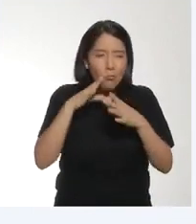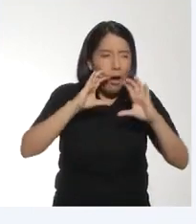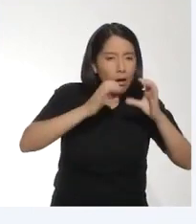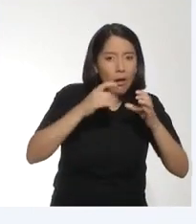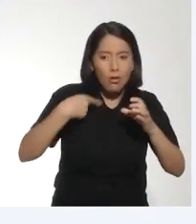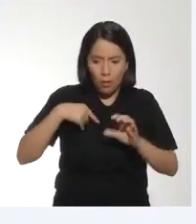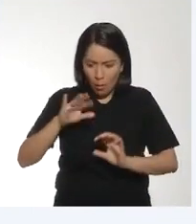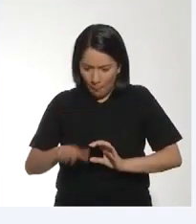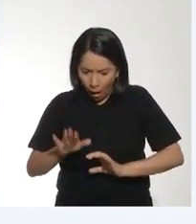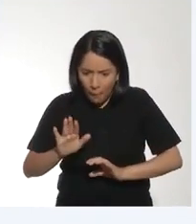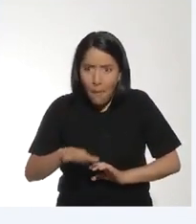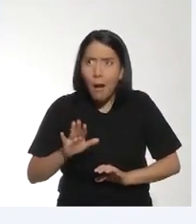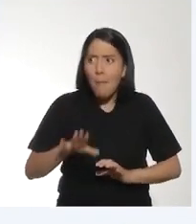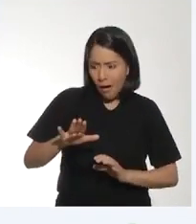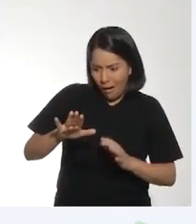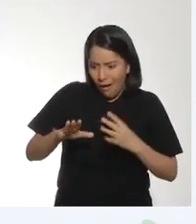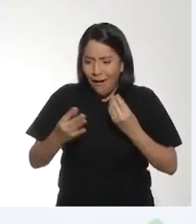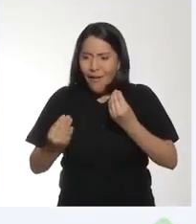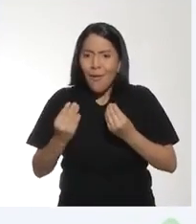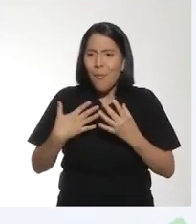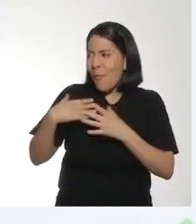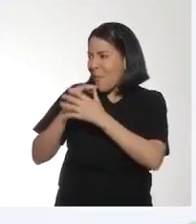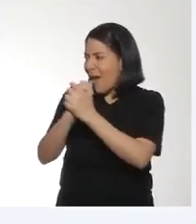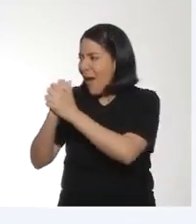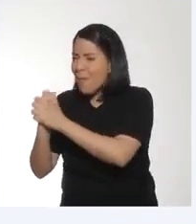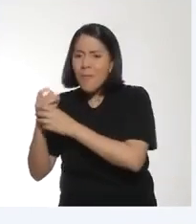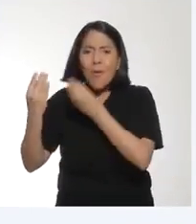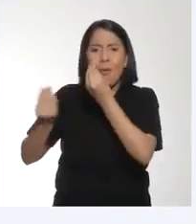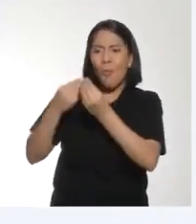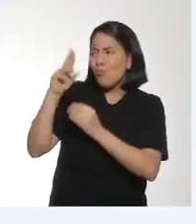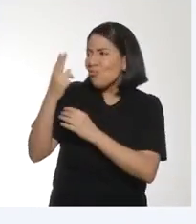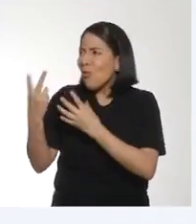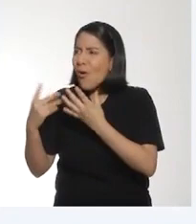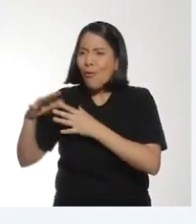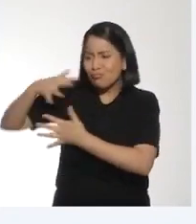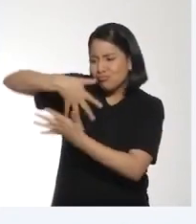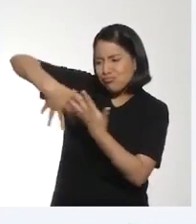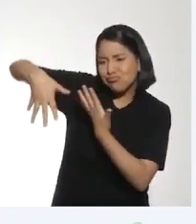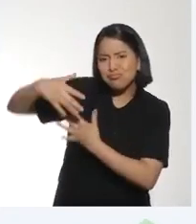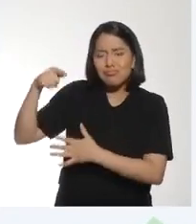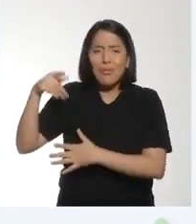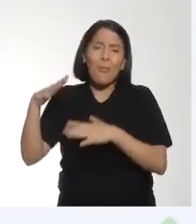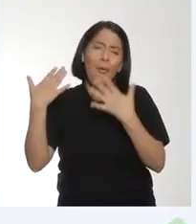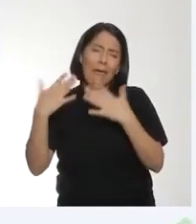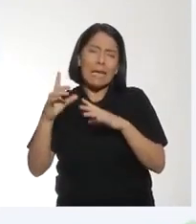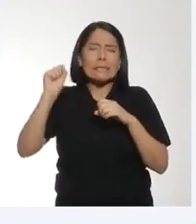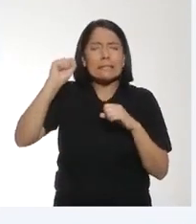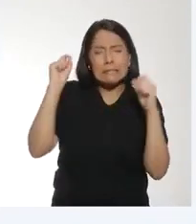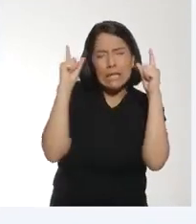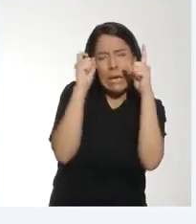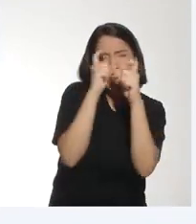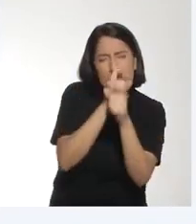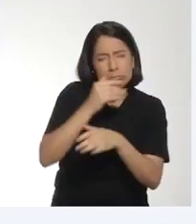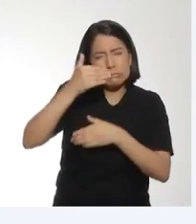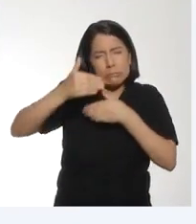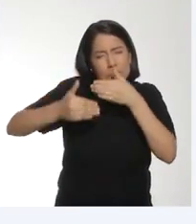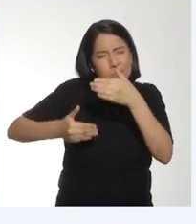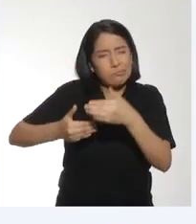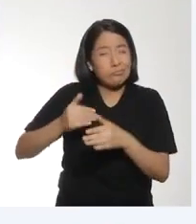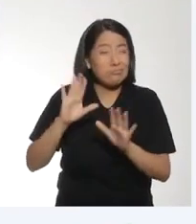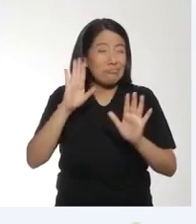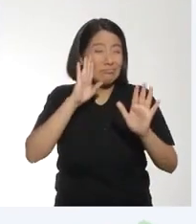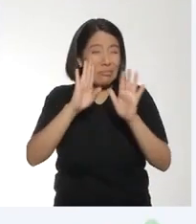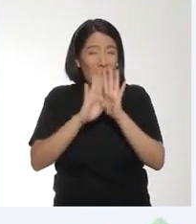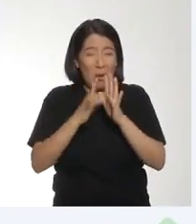desde el primer bote sentí esa conexión con el básquet, el cariño de mis compañeras, de mi entrenador. Y bueno, como siempre hay dificultades en el camino,